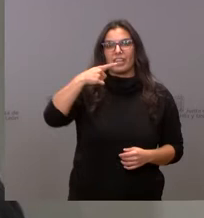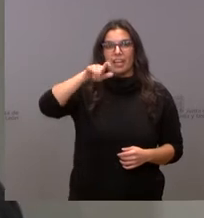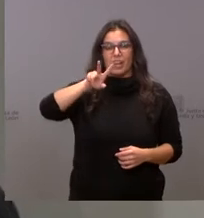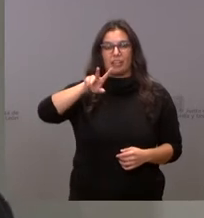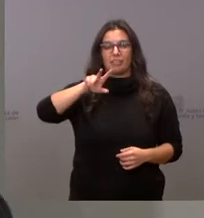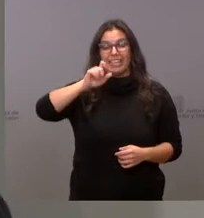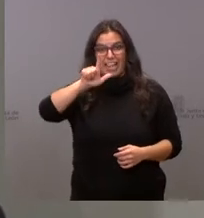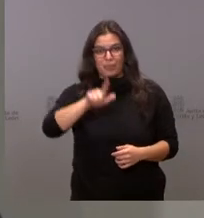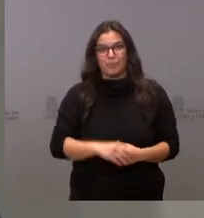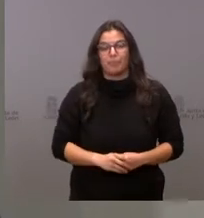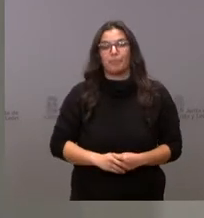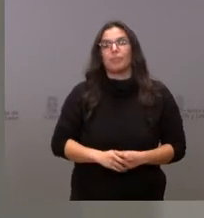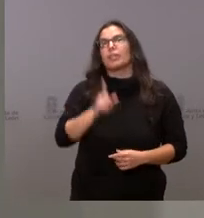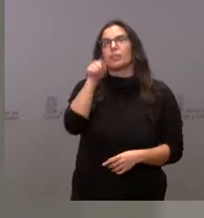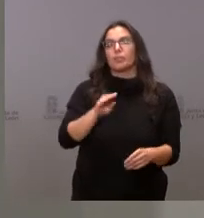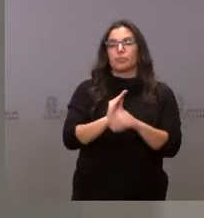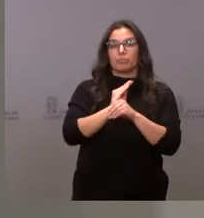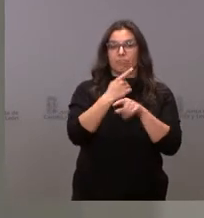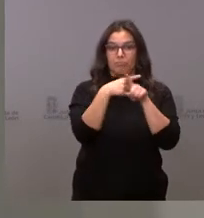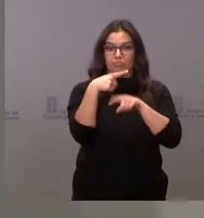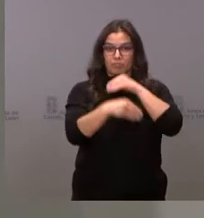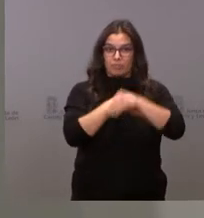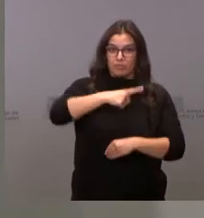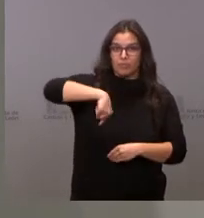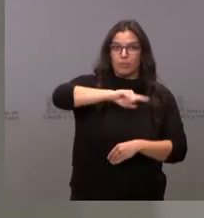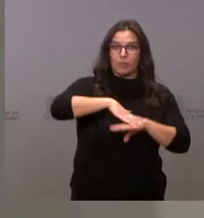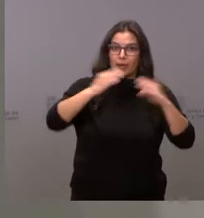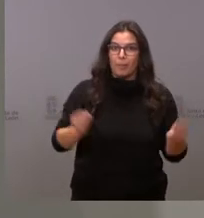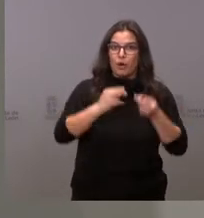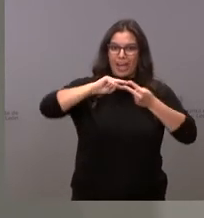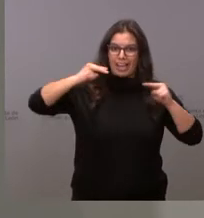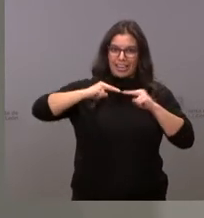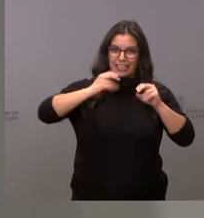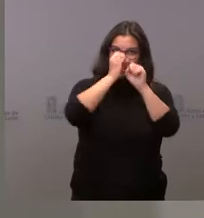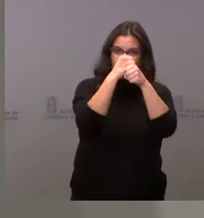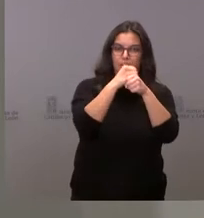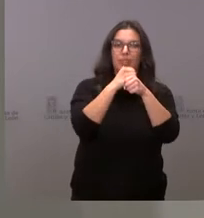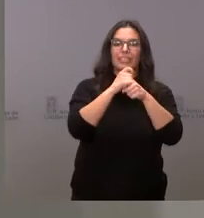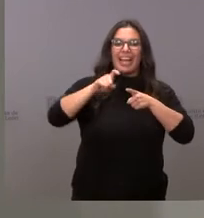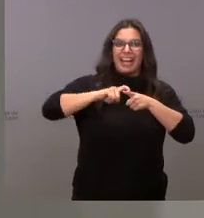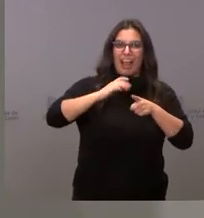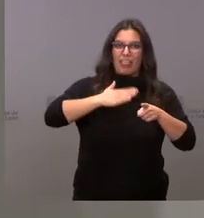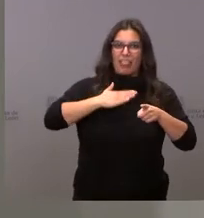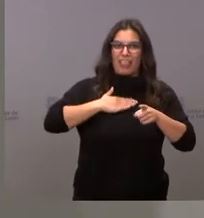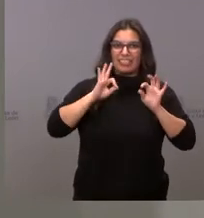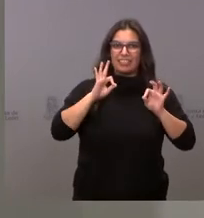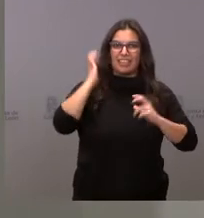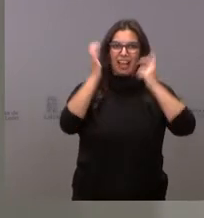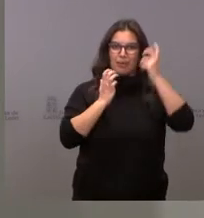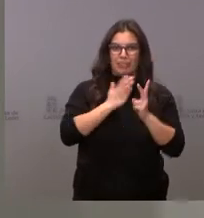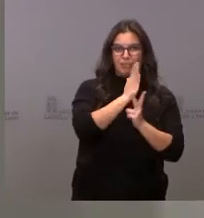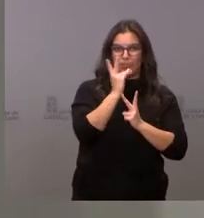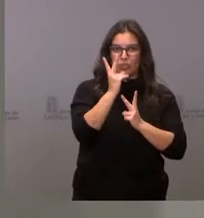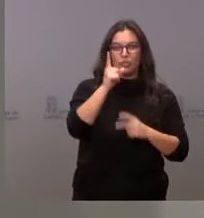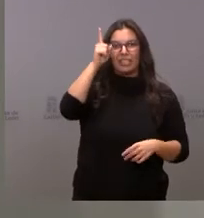Se destina a financiar las actuaciones que se desarrollan en materia de mejora genética de las diferentes razas de estas dos especies, así